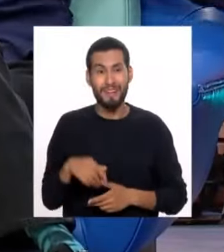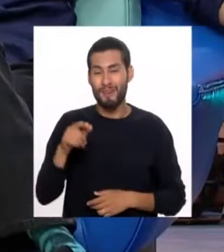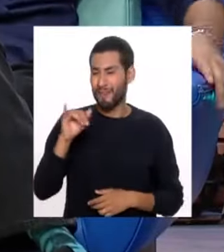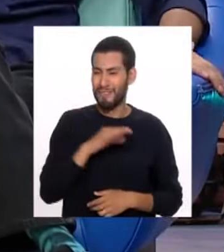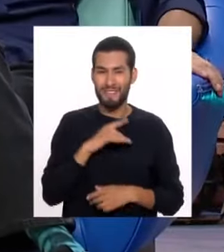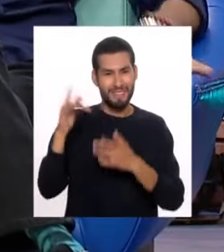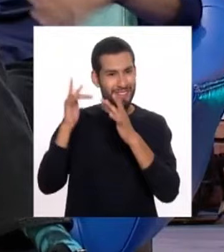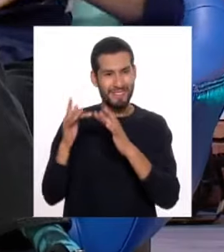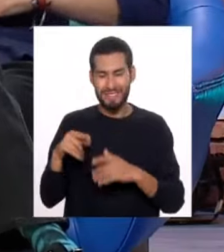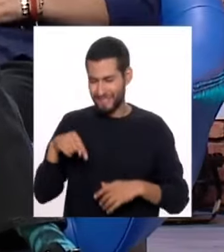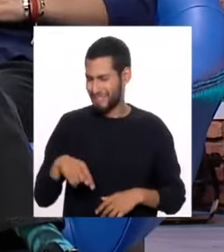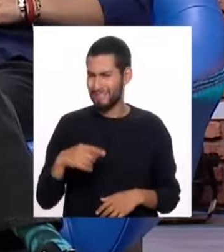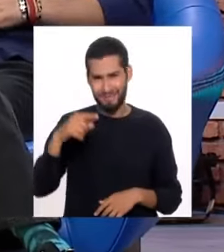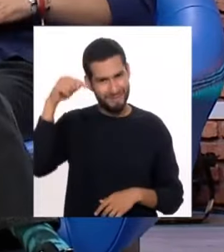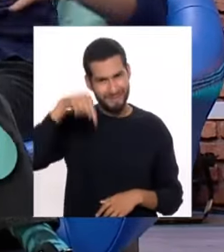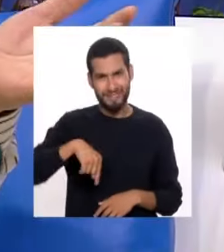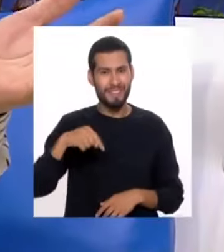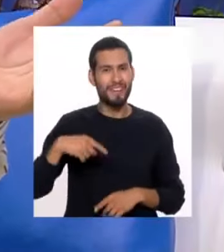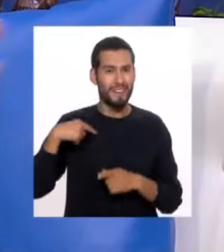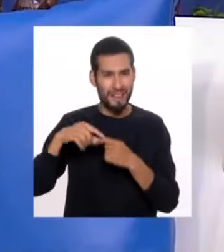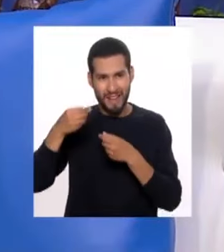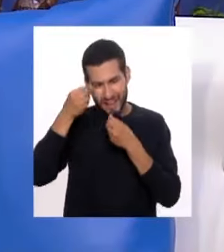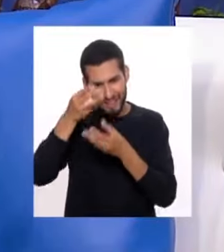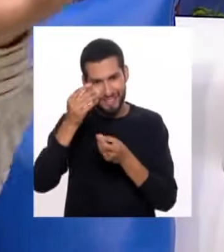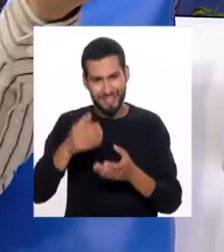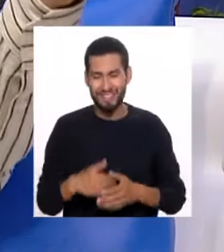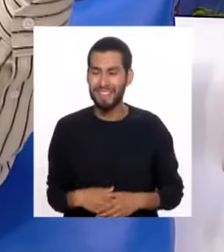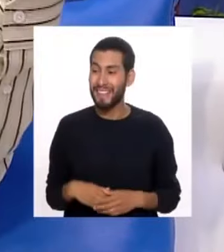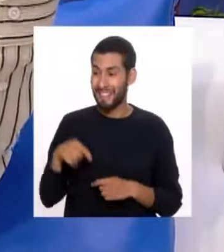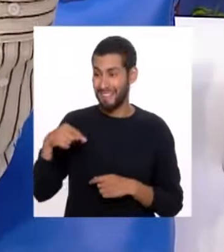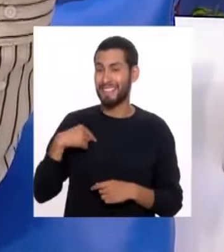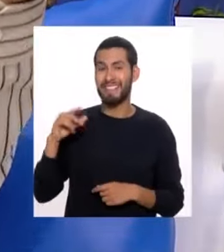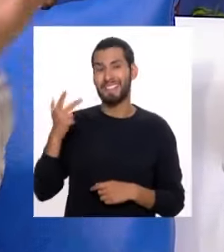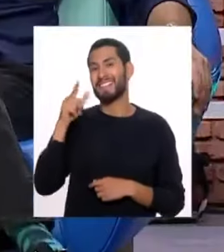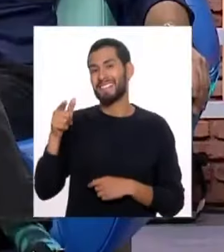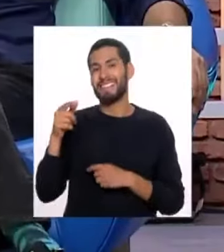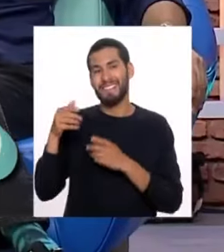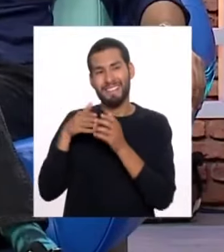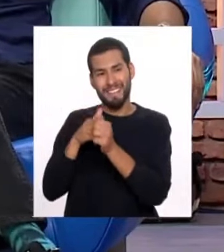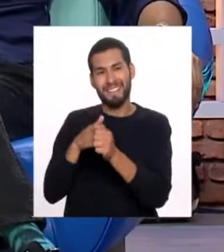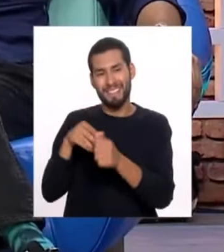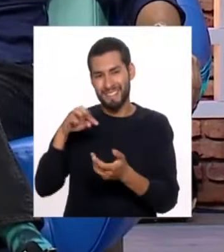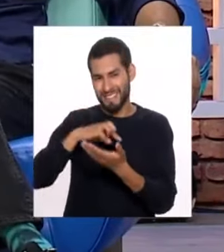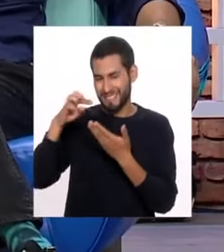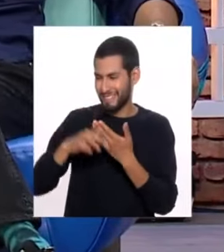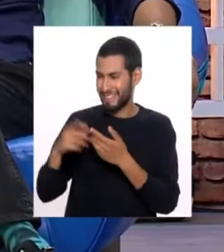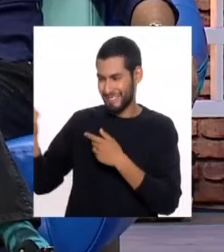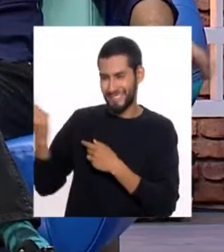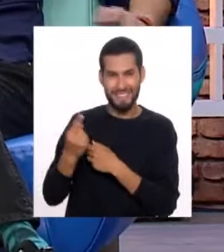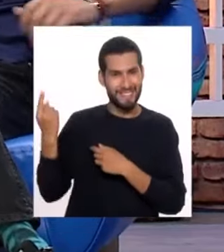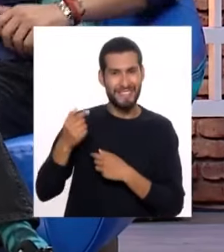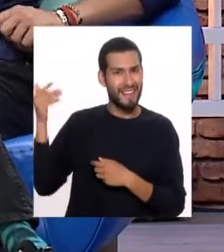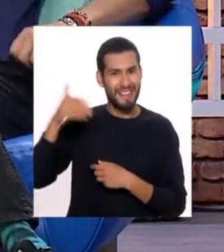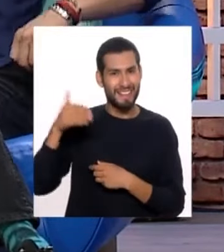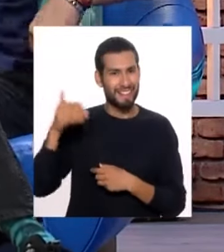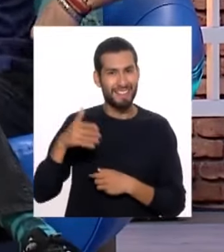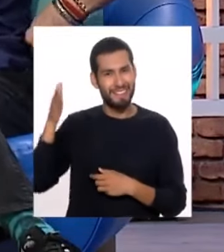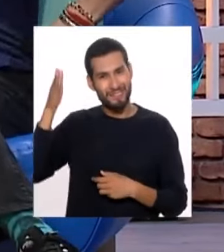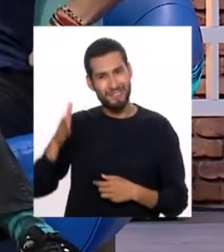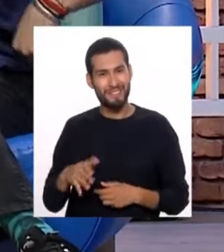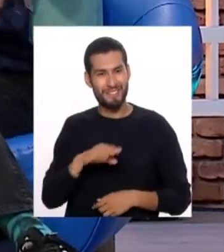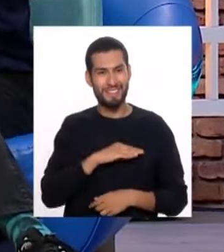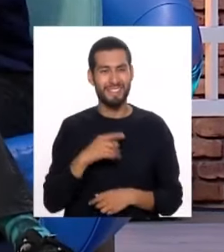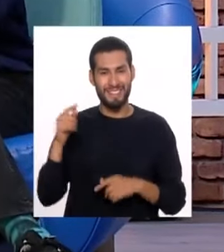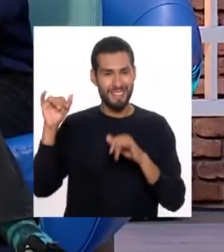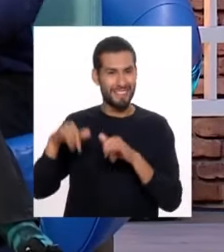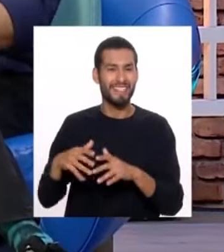A conectar todos los jueves. conectar todos los tips, señores. Ya no tenemos un tercer conductor aquí en el programa. Totalmente. Totalmente. Me parece que Oscar se va